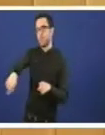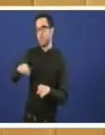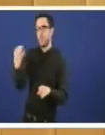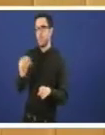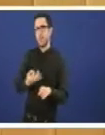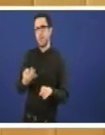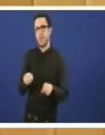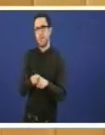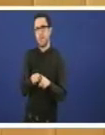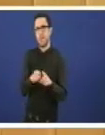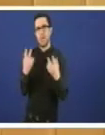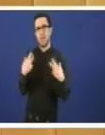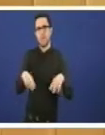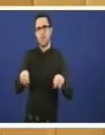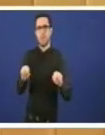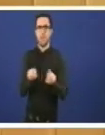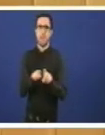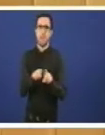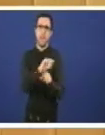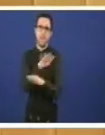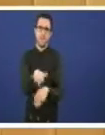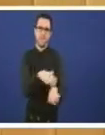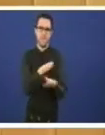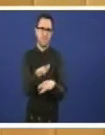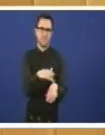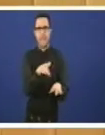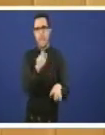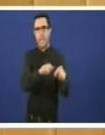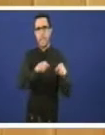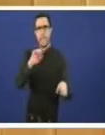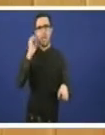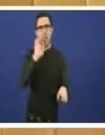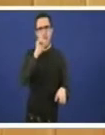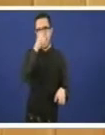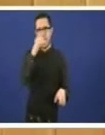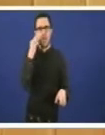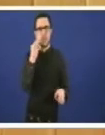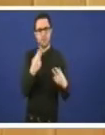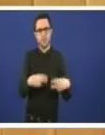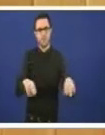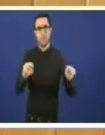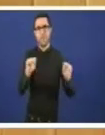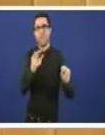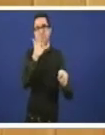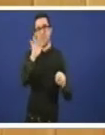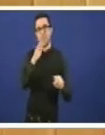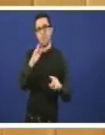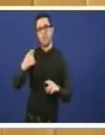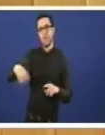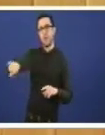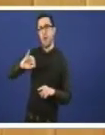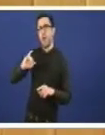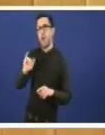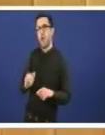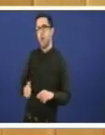de torear os galegos e as galegas e definir dunha vez por todas e teñen a oportunidade a través do